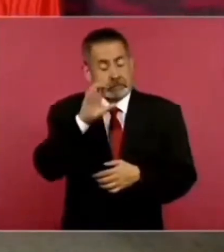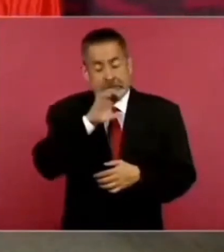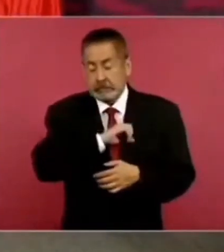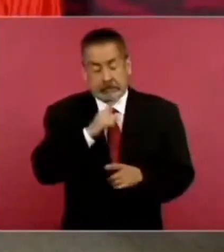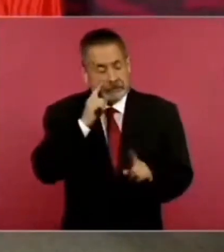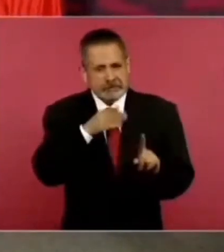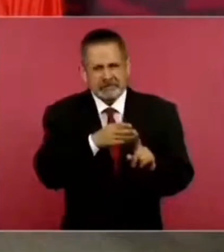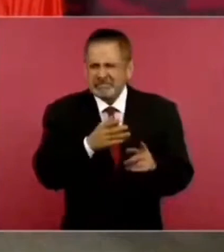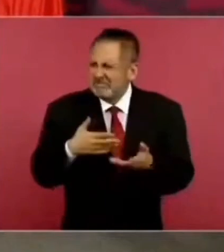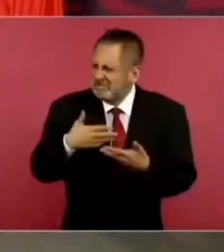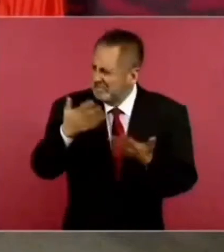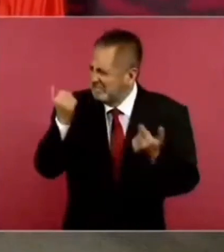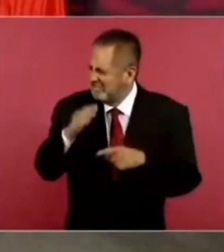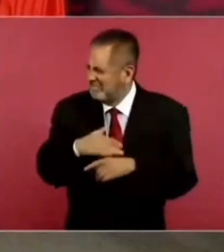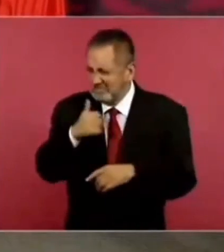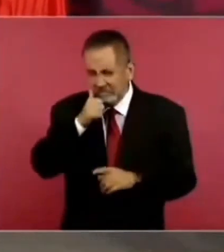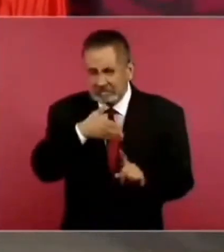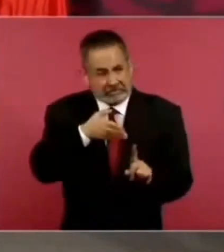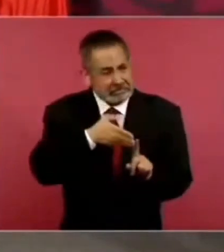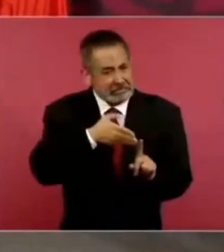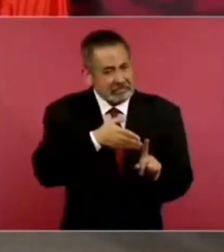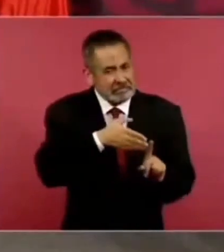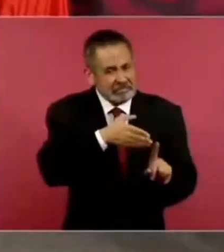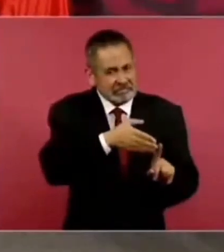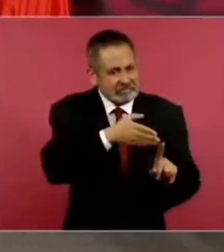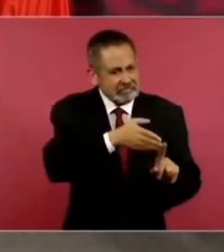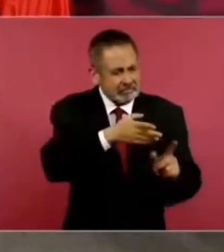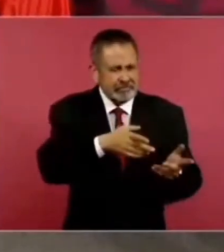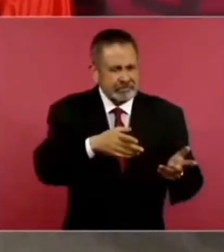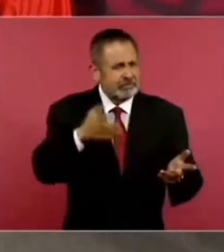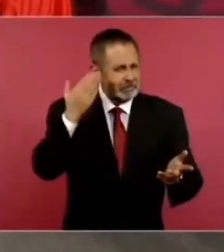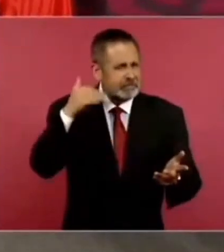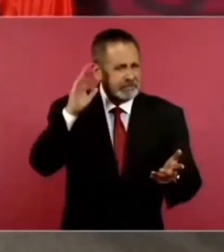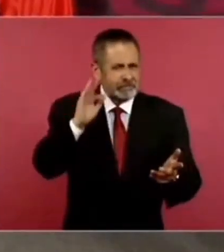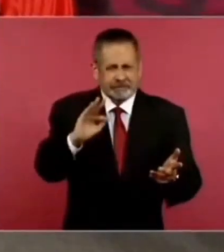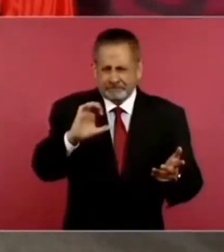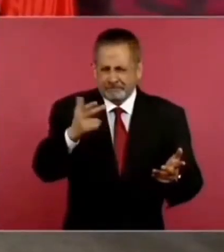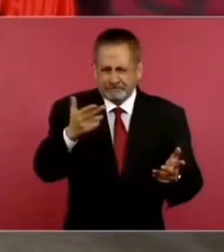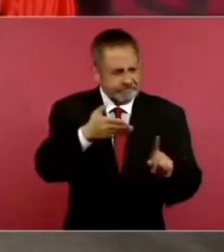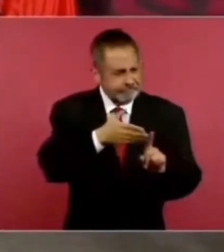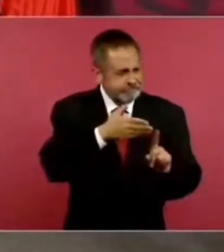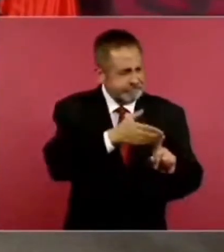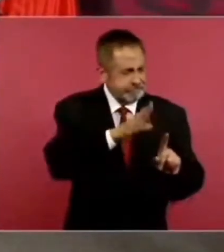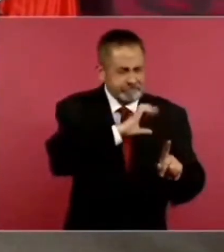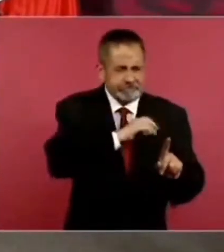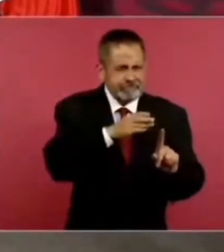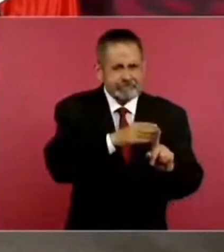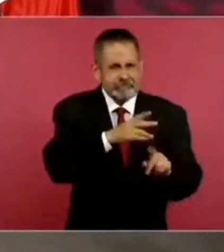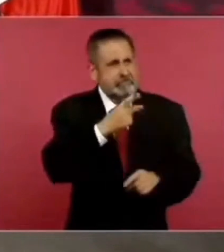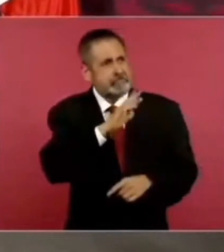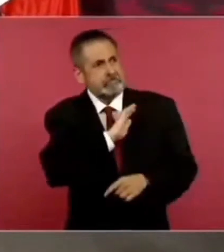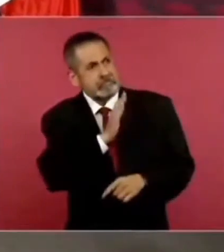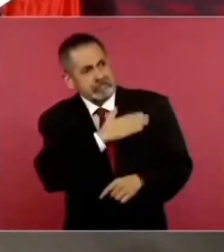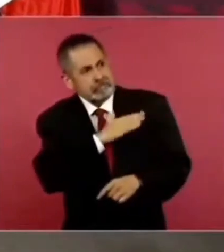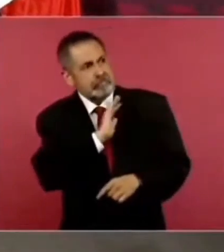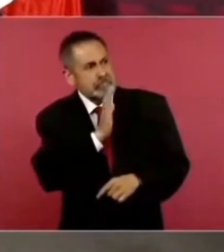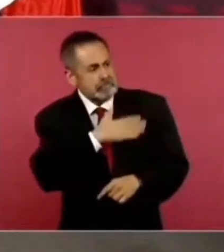Yo no sé por qué sus favoritos son españoles,